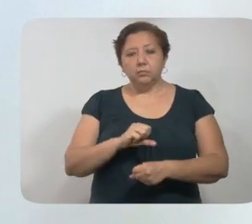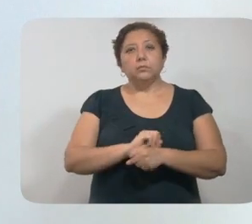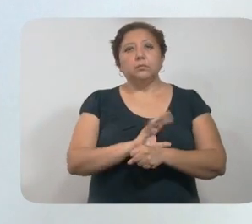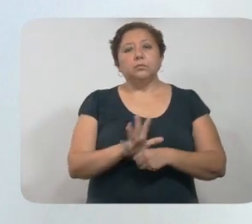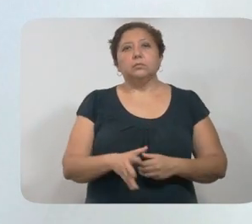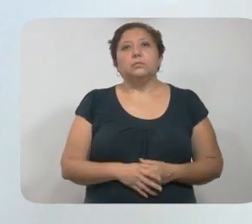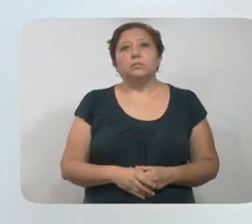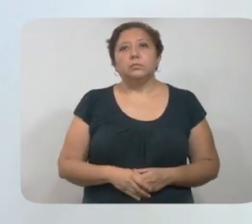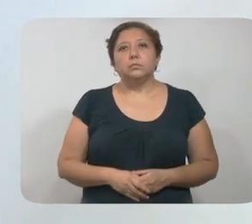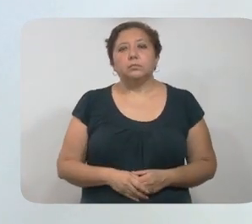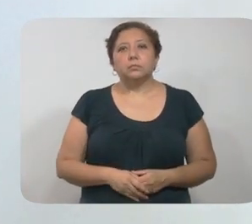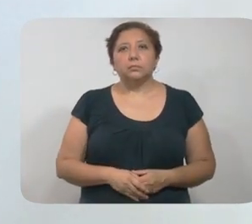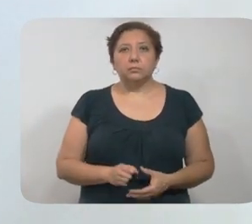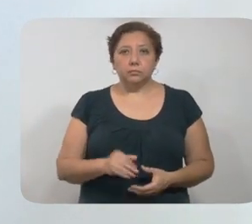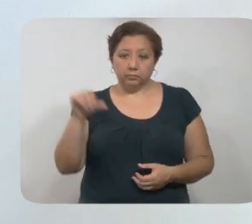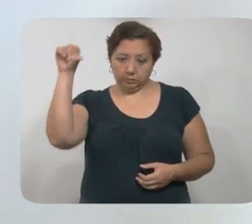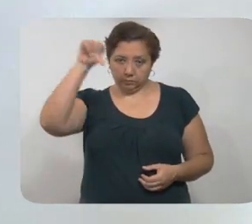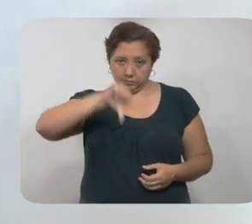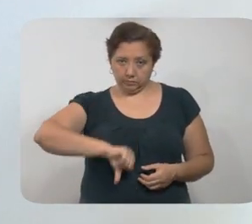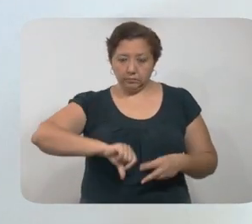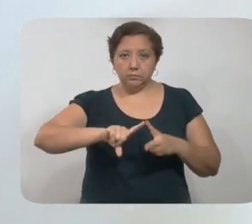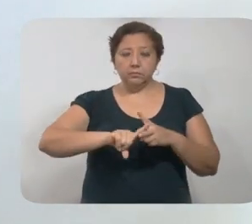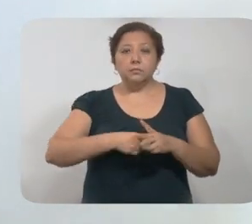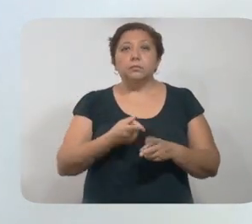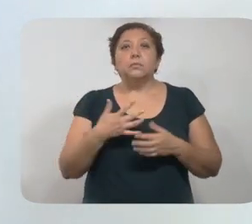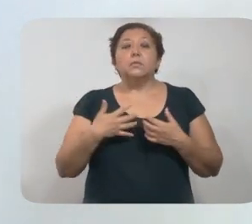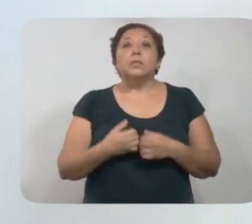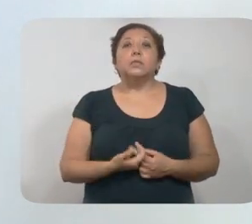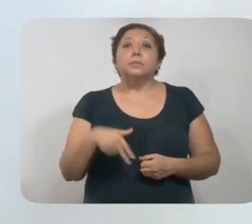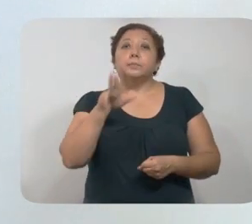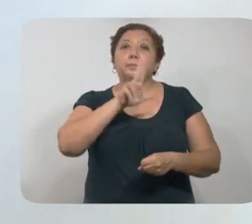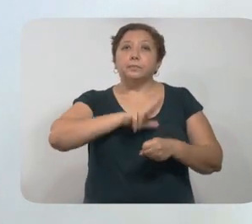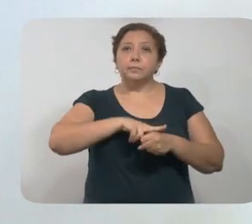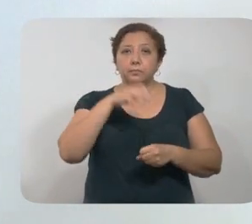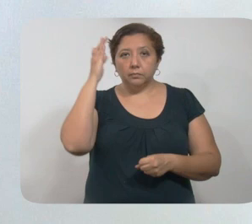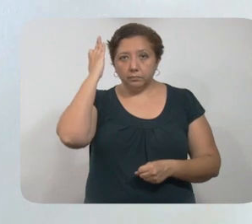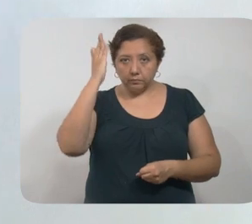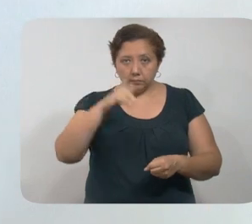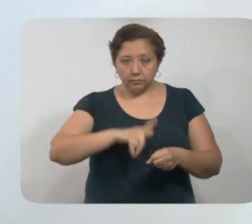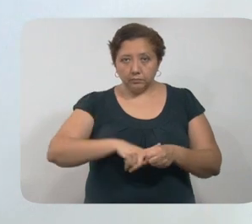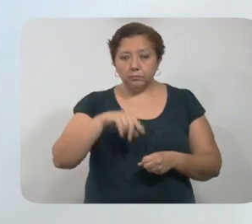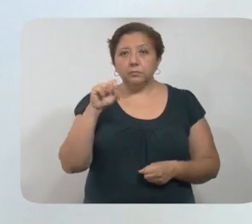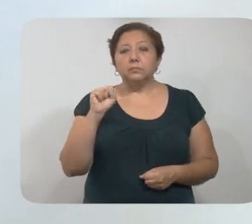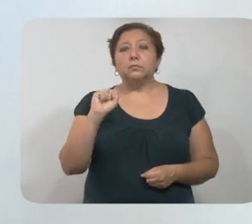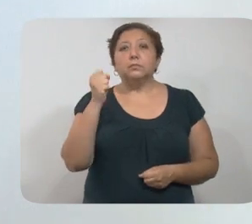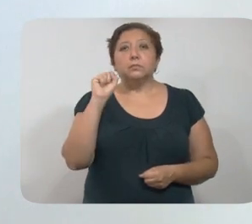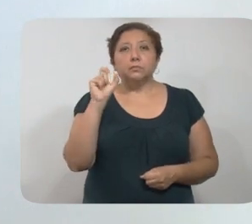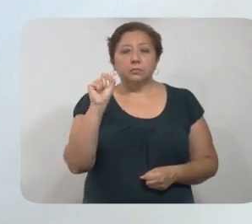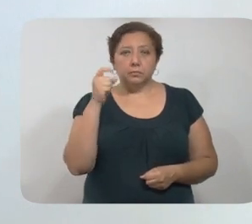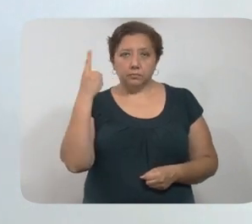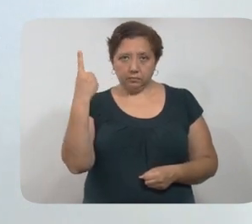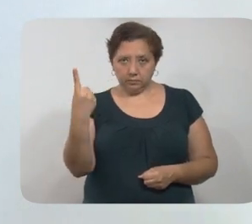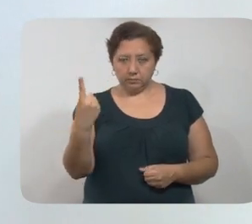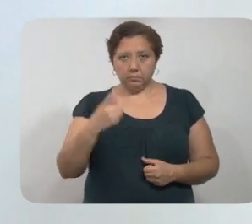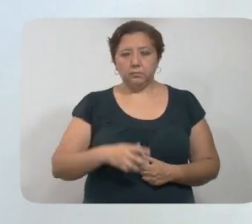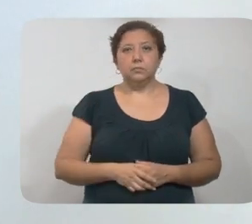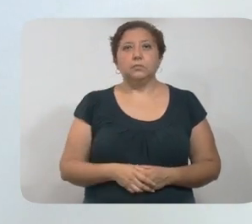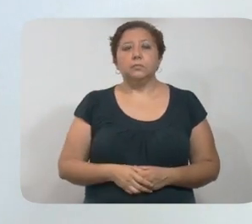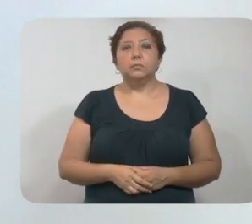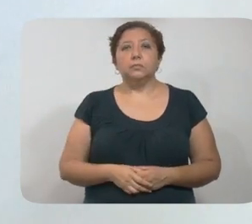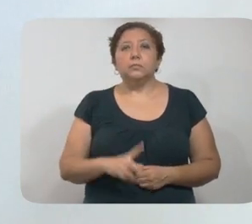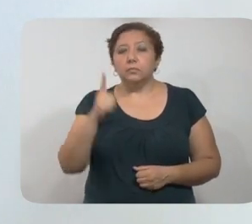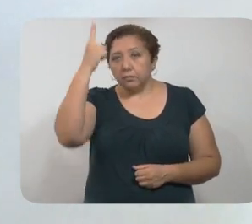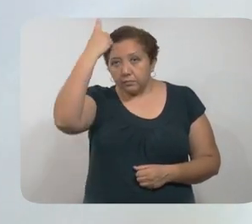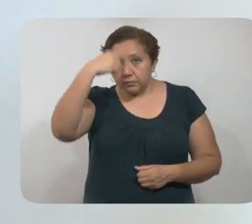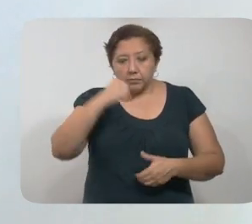coronavirus. A partir de hoy inició operaciones el Hospital Temporal del Centro de Convenciones y Exposiciones de Yucatán Siglo XXI